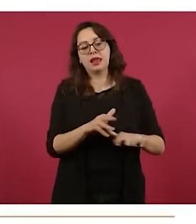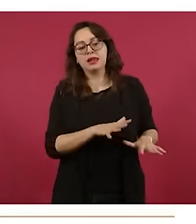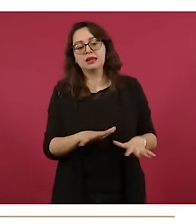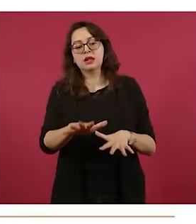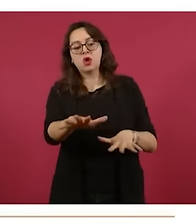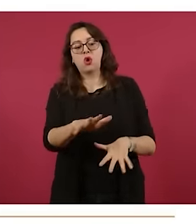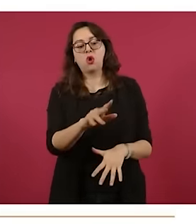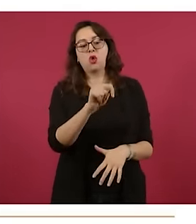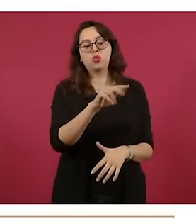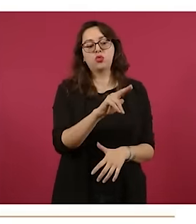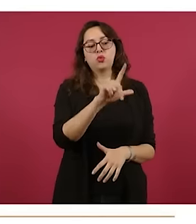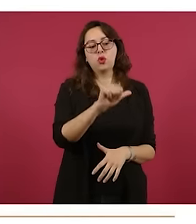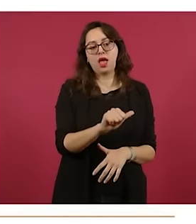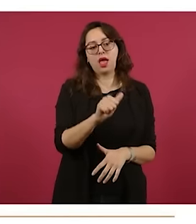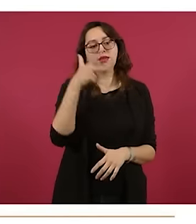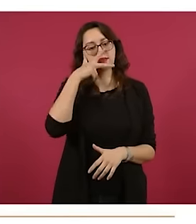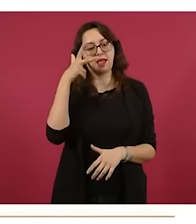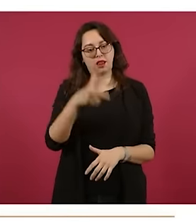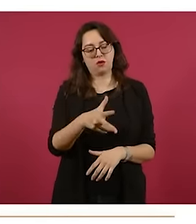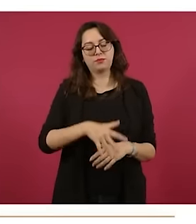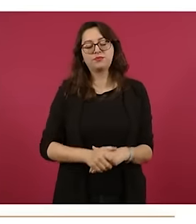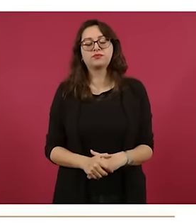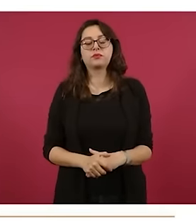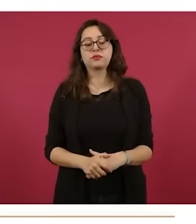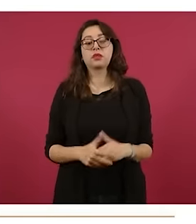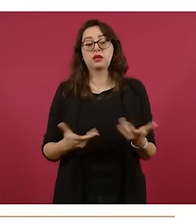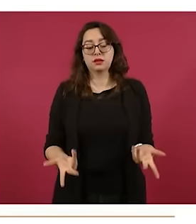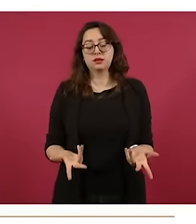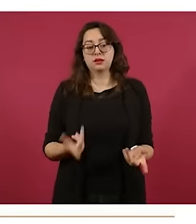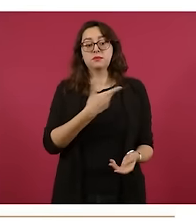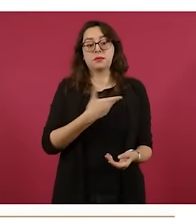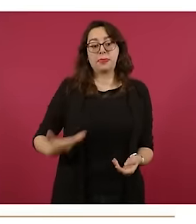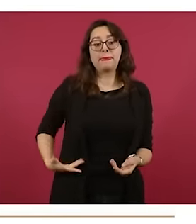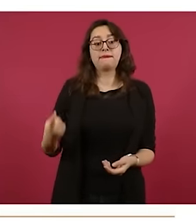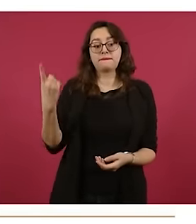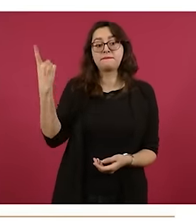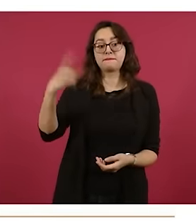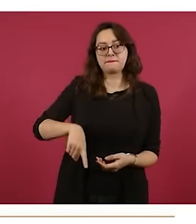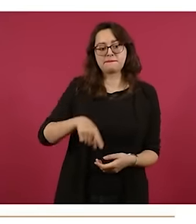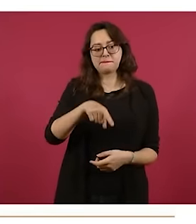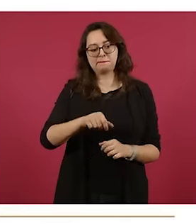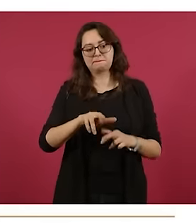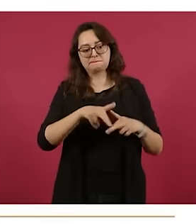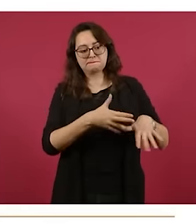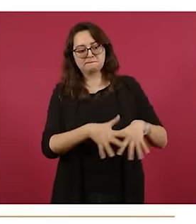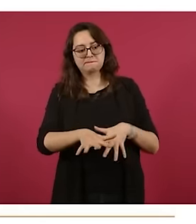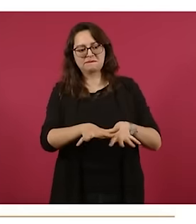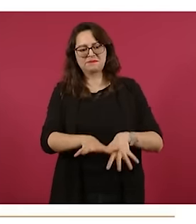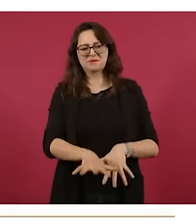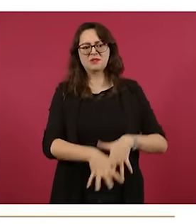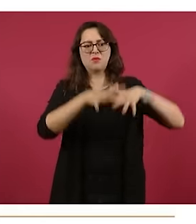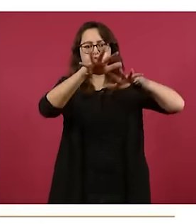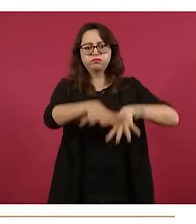El gobierno de México, nuevamente el presidente, dio instrucciones para disminuir el riesgo de inundaciones en Tula, de